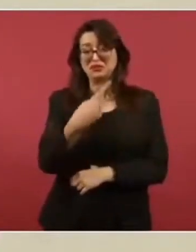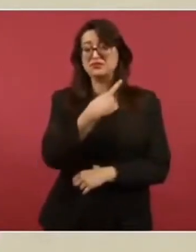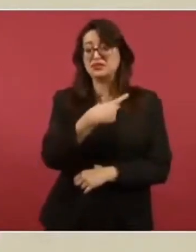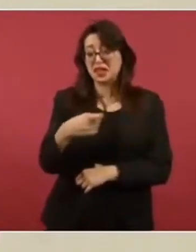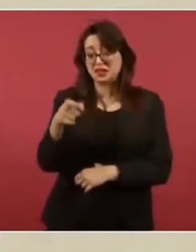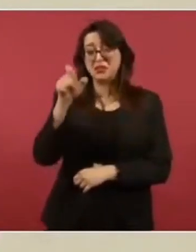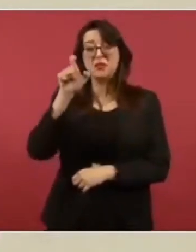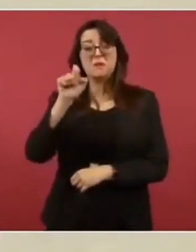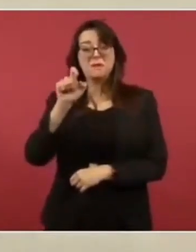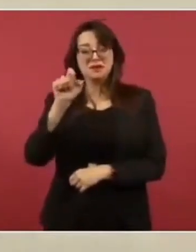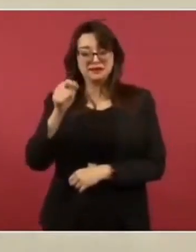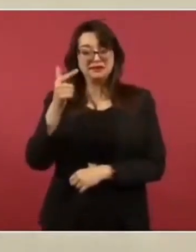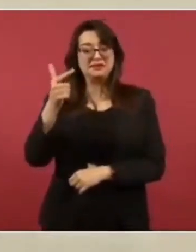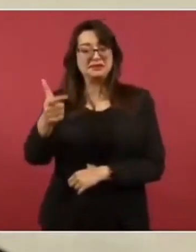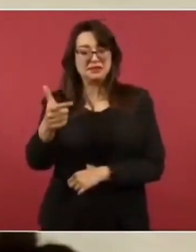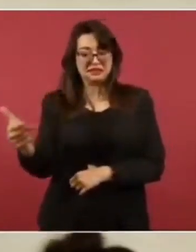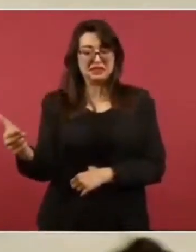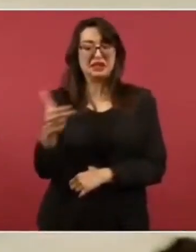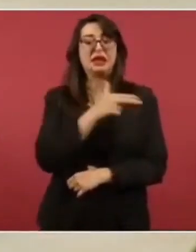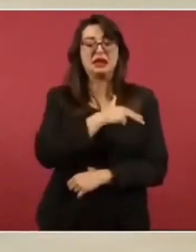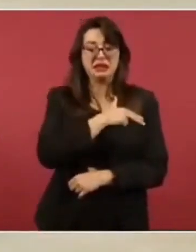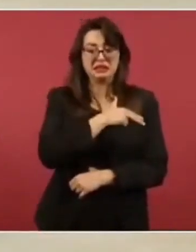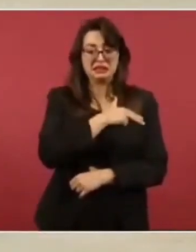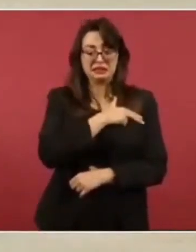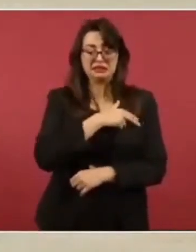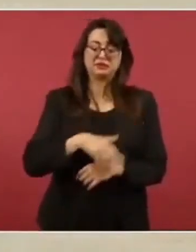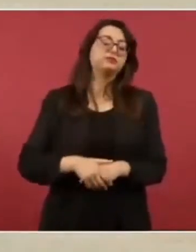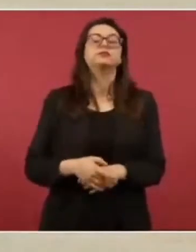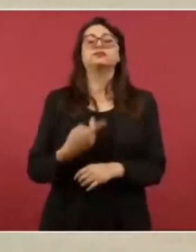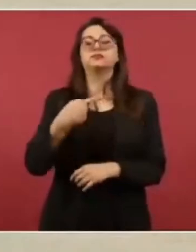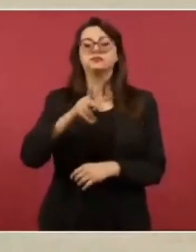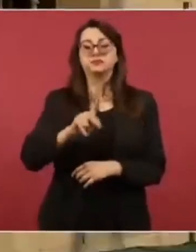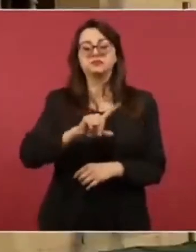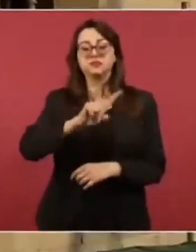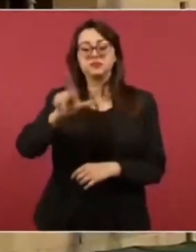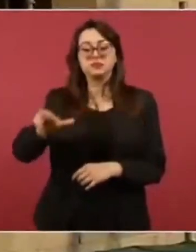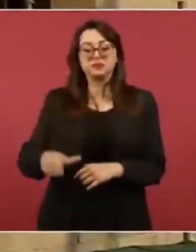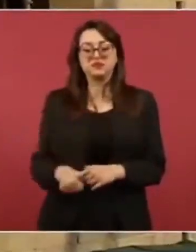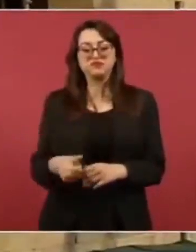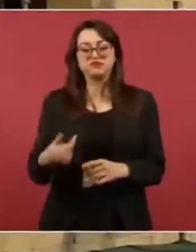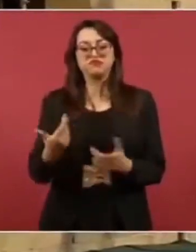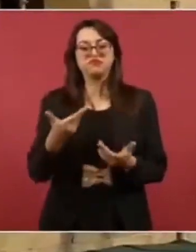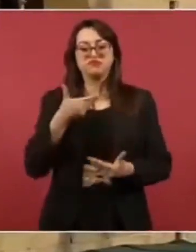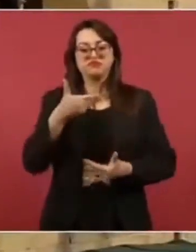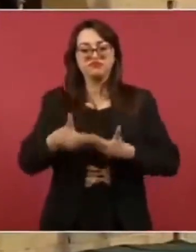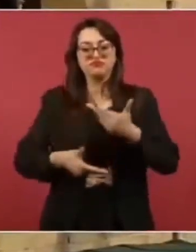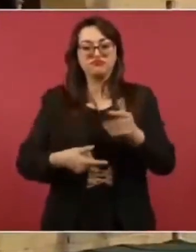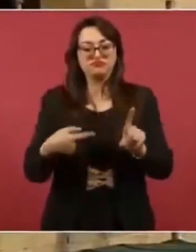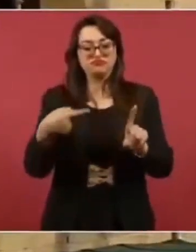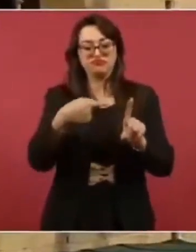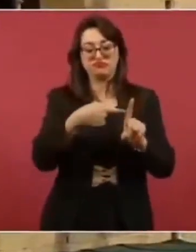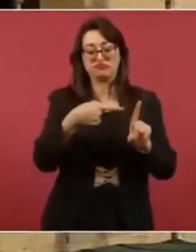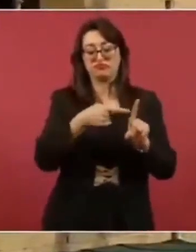embargo, poco después Almazán claudicó y sus partidarios,